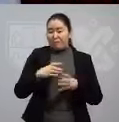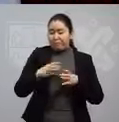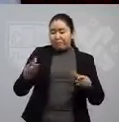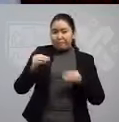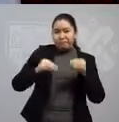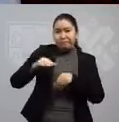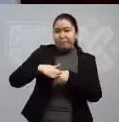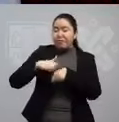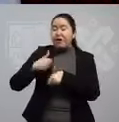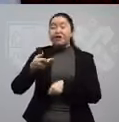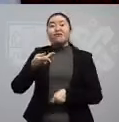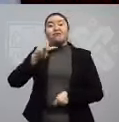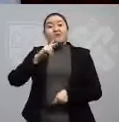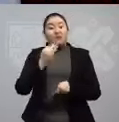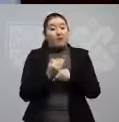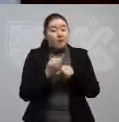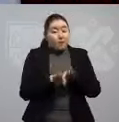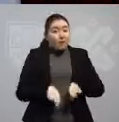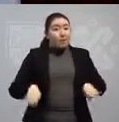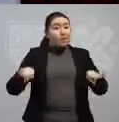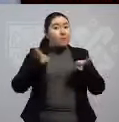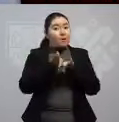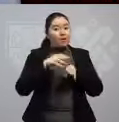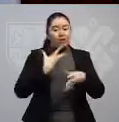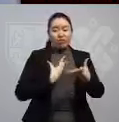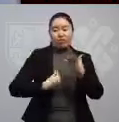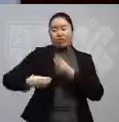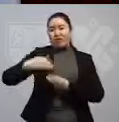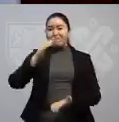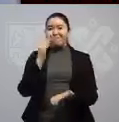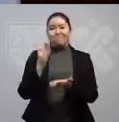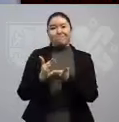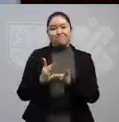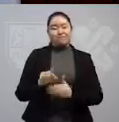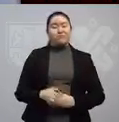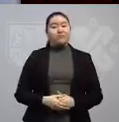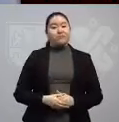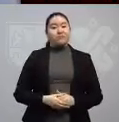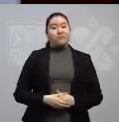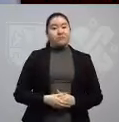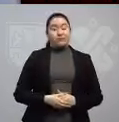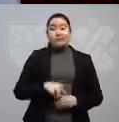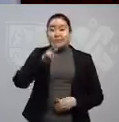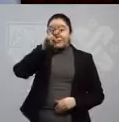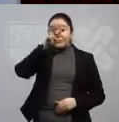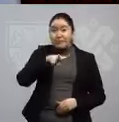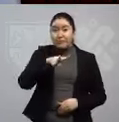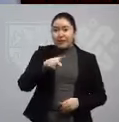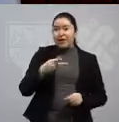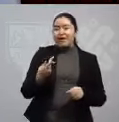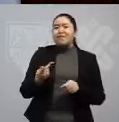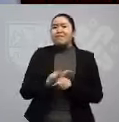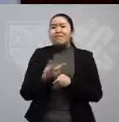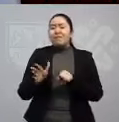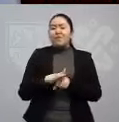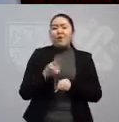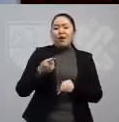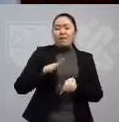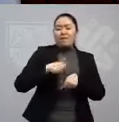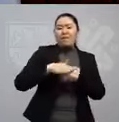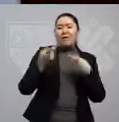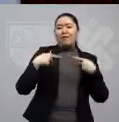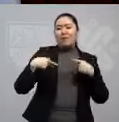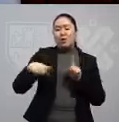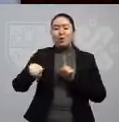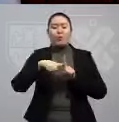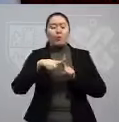pero hoy lo más importante es parar los contagios. Está comprobado que el crecimiento en el número